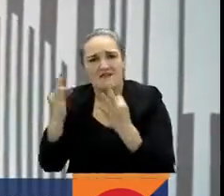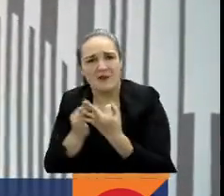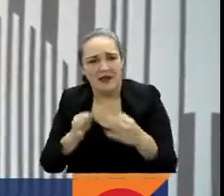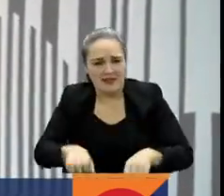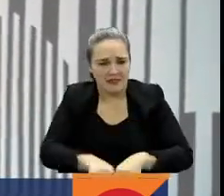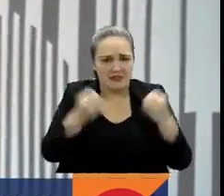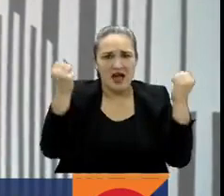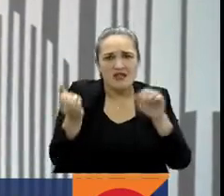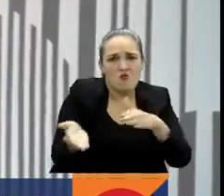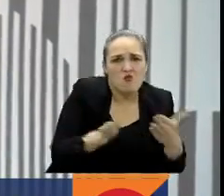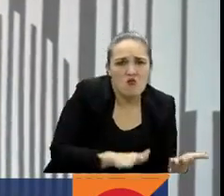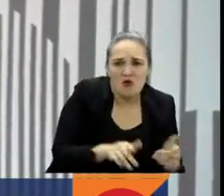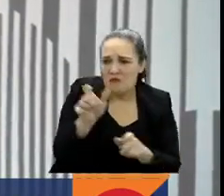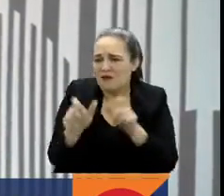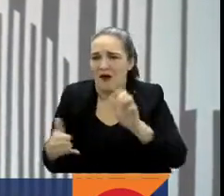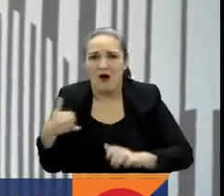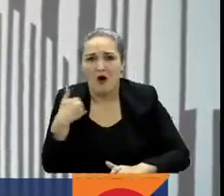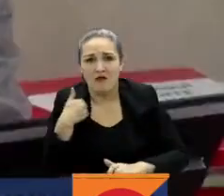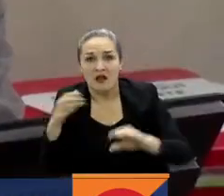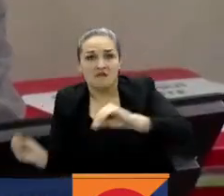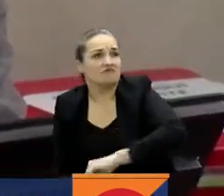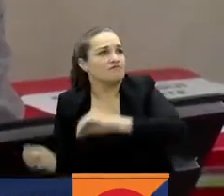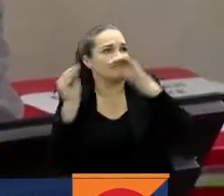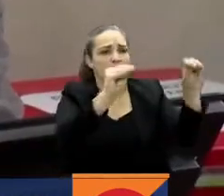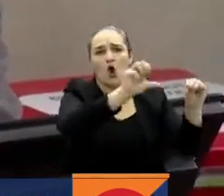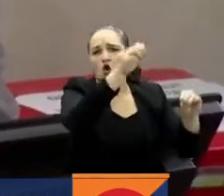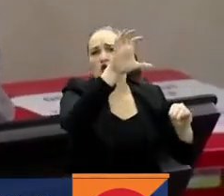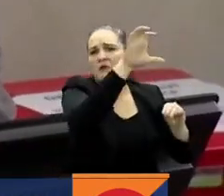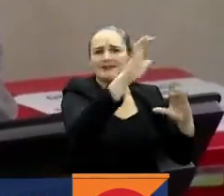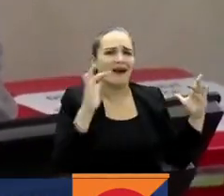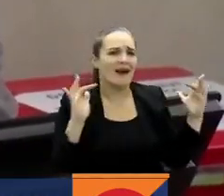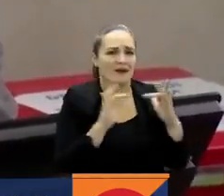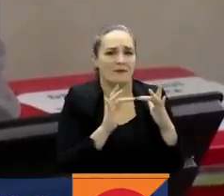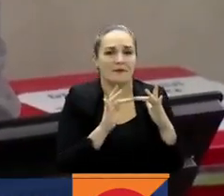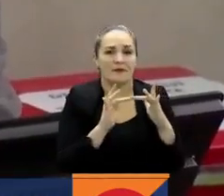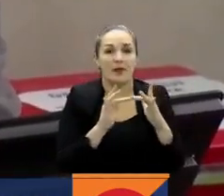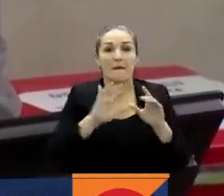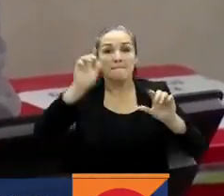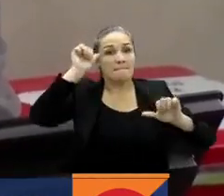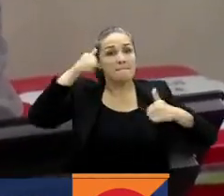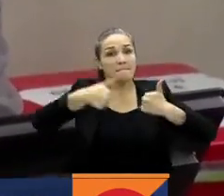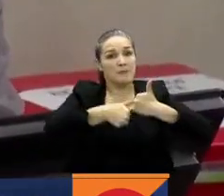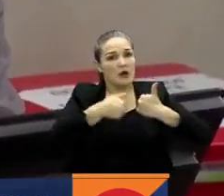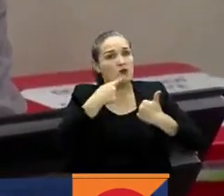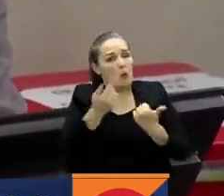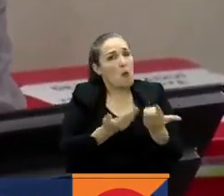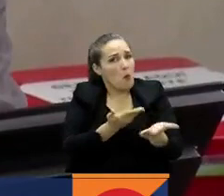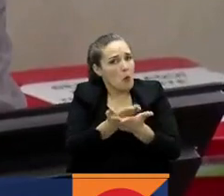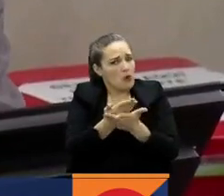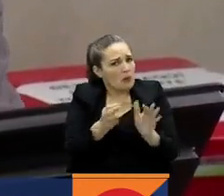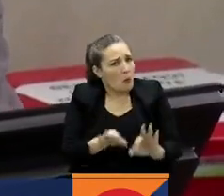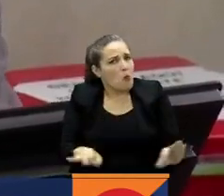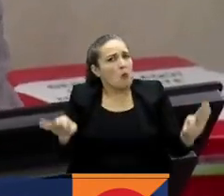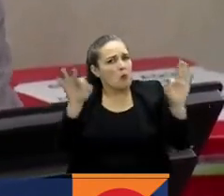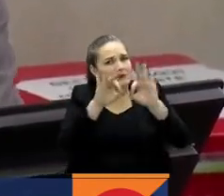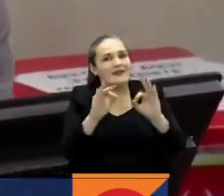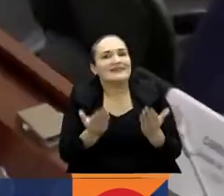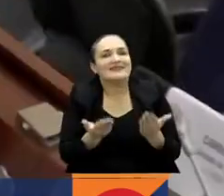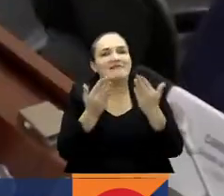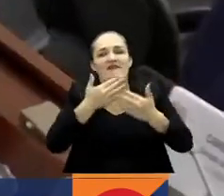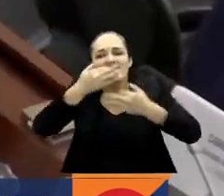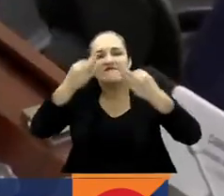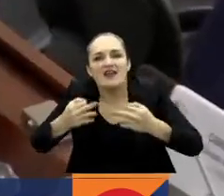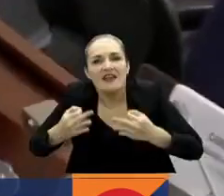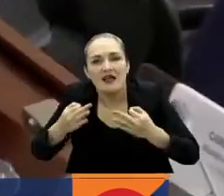sean extraditados a otras naciones. Desde el Pacto Histórico destacaron la importancia de la propuesta por contribuir a la verdad y la